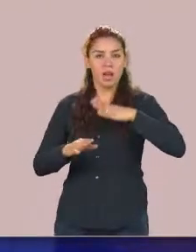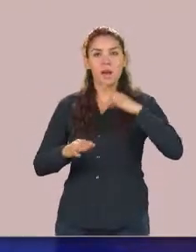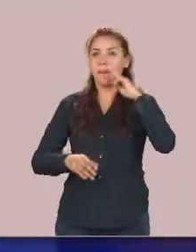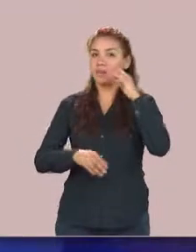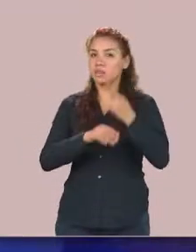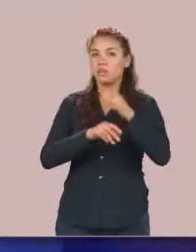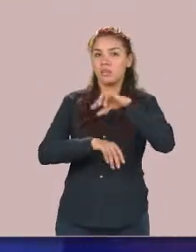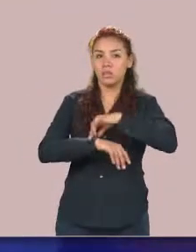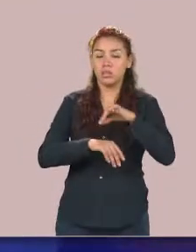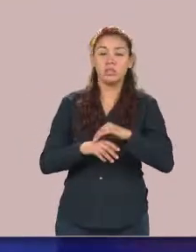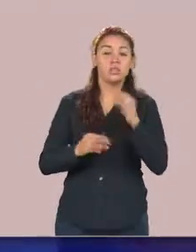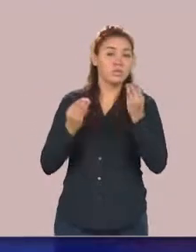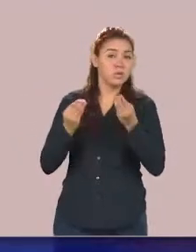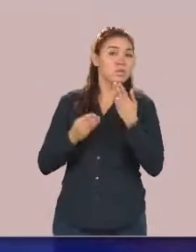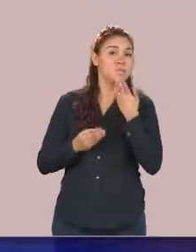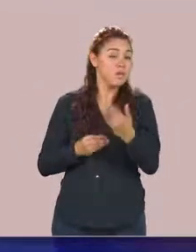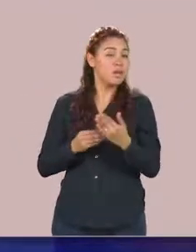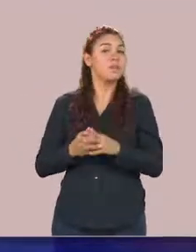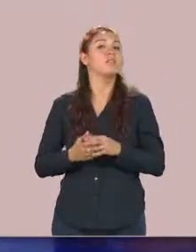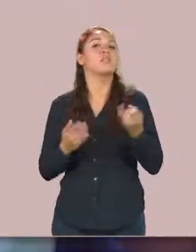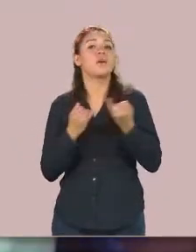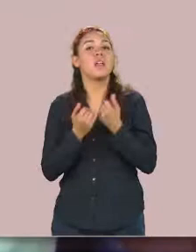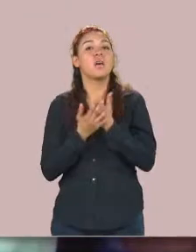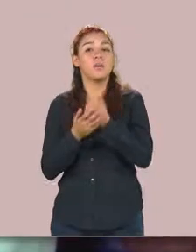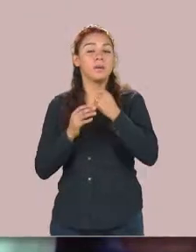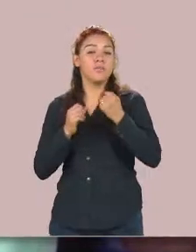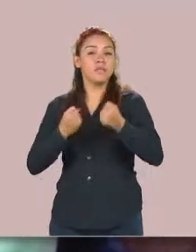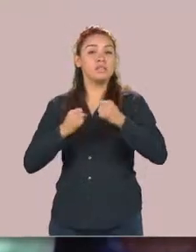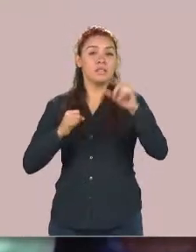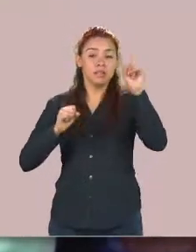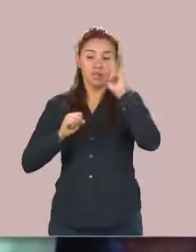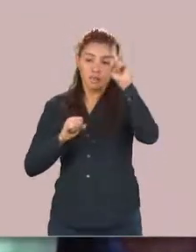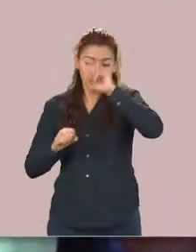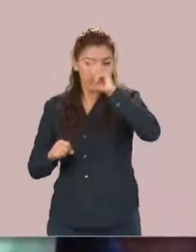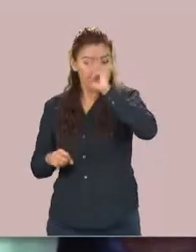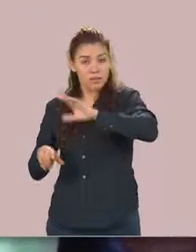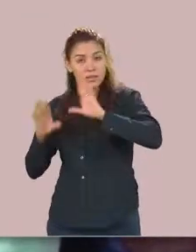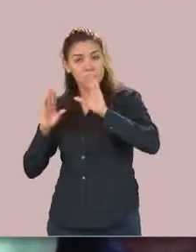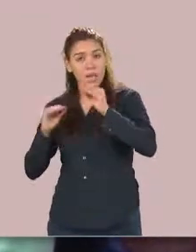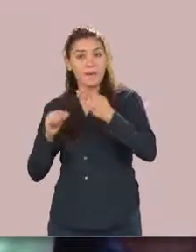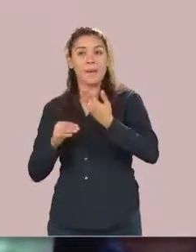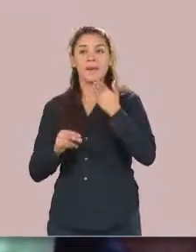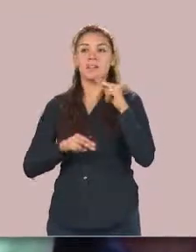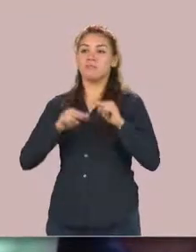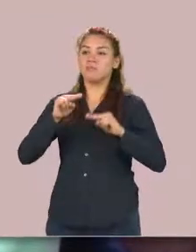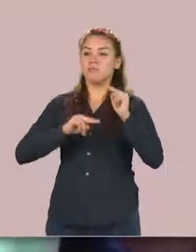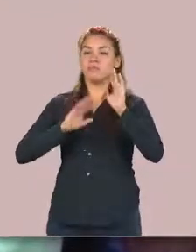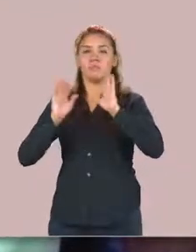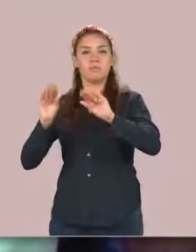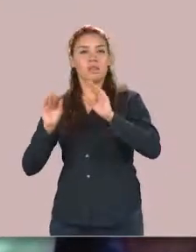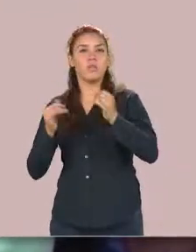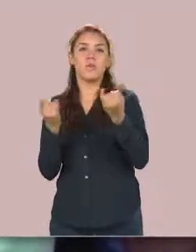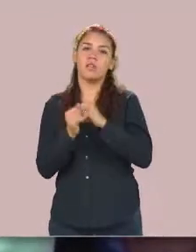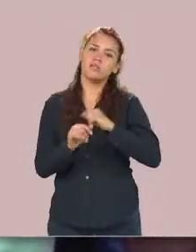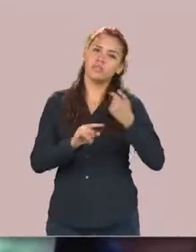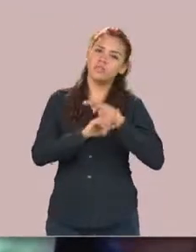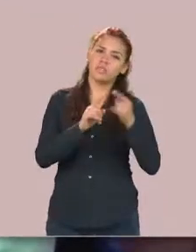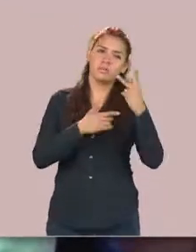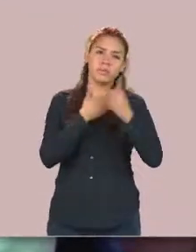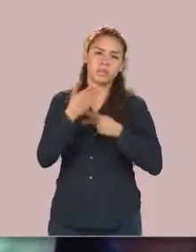y ayudan a fortalecer las líneas generales de investigación de nuestra universidad y de los programas en particular que forman esta